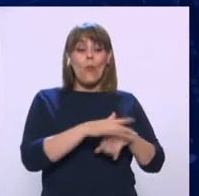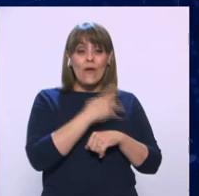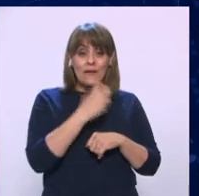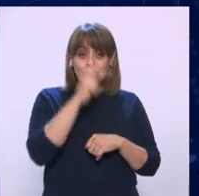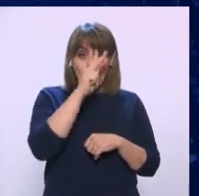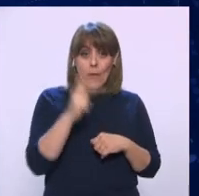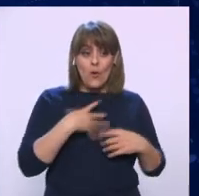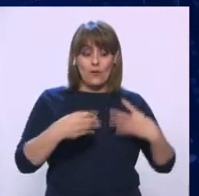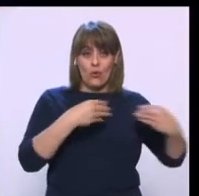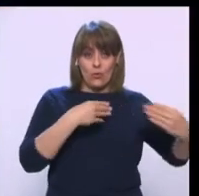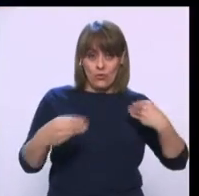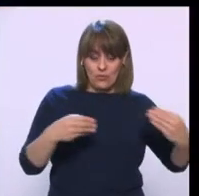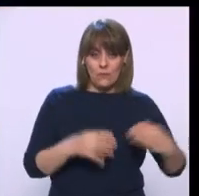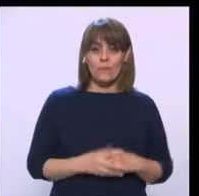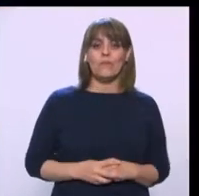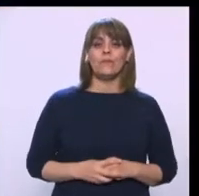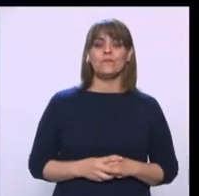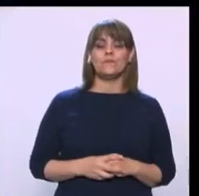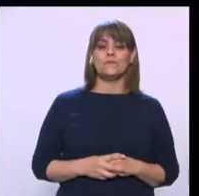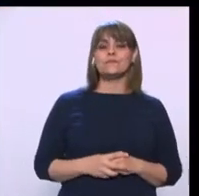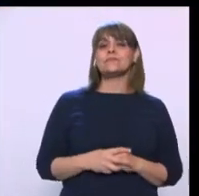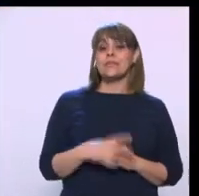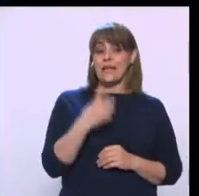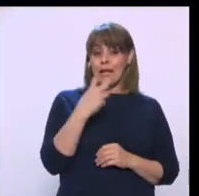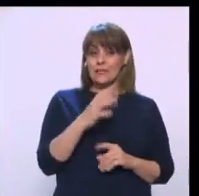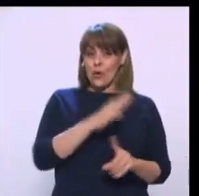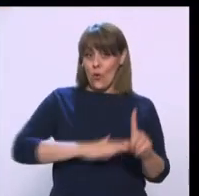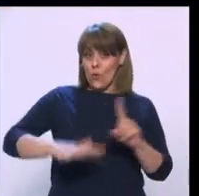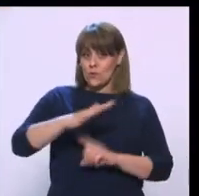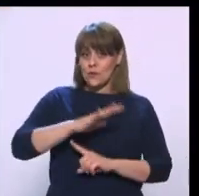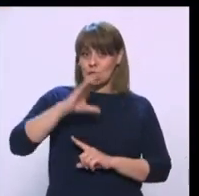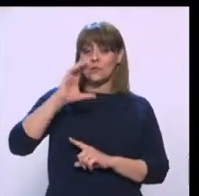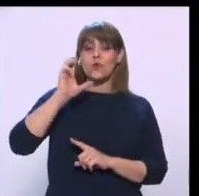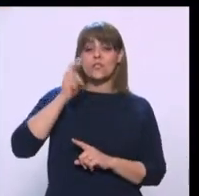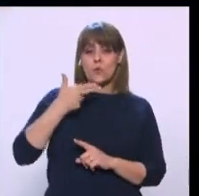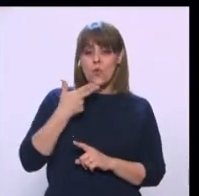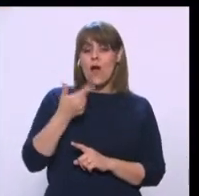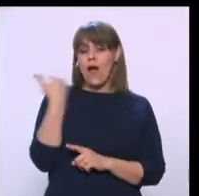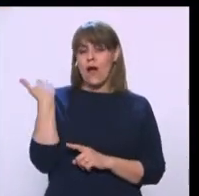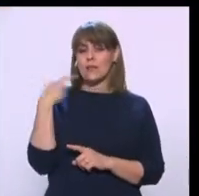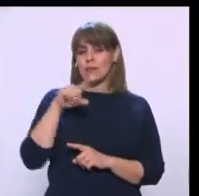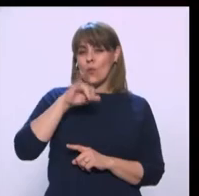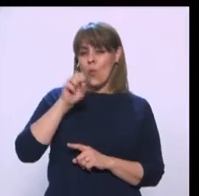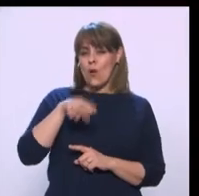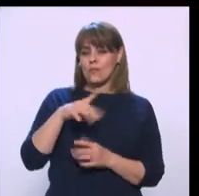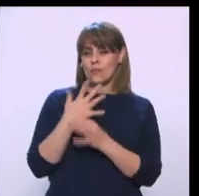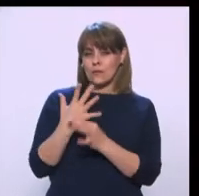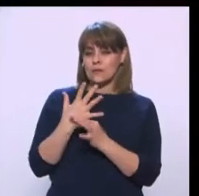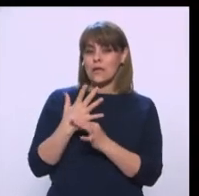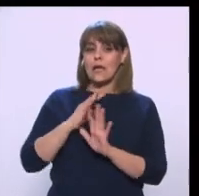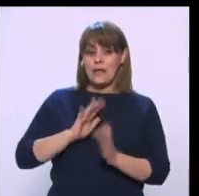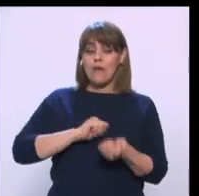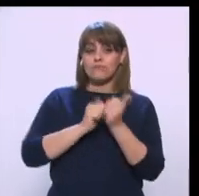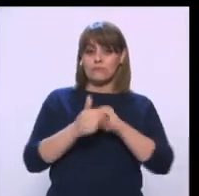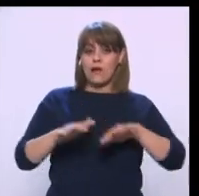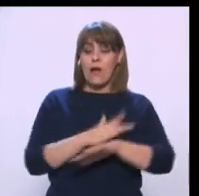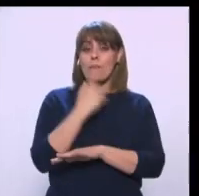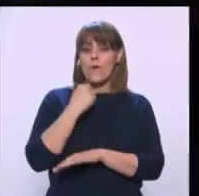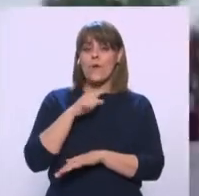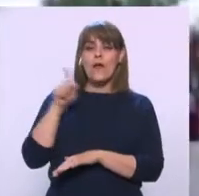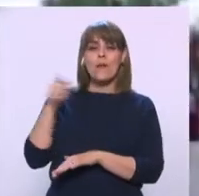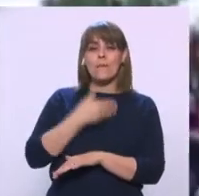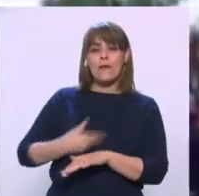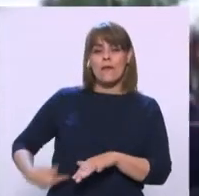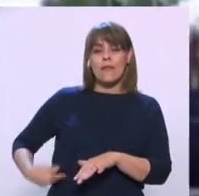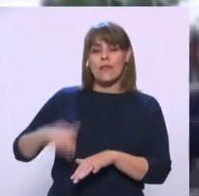El riesgo De contagio Y justo sobre La situación De Chihuahua Que como comentaba Juan Ayer regresó Al semáforo rojo El presidente Andrés Manuel López